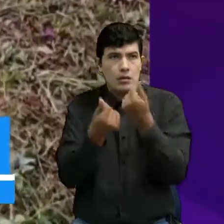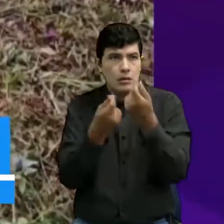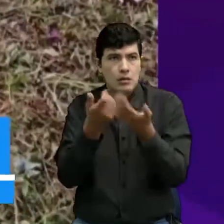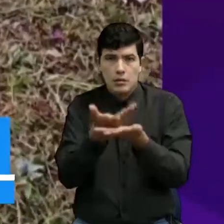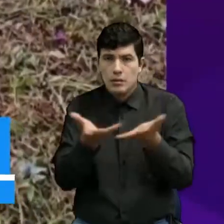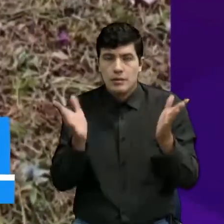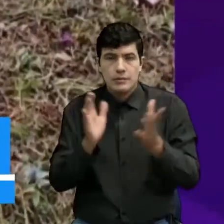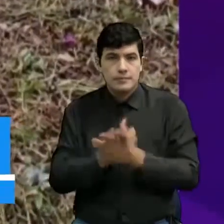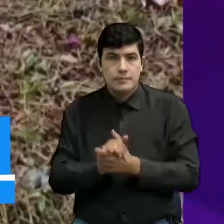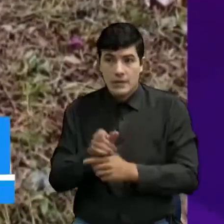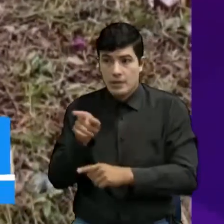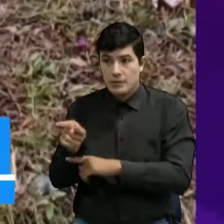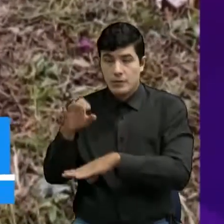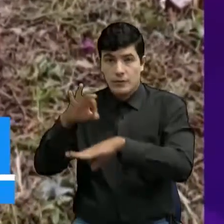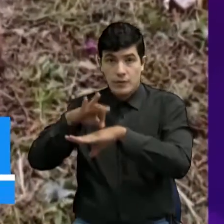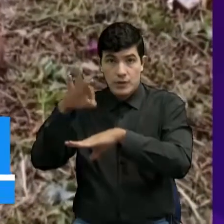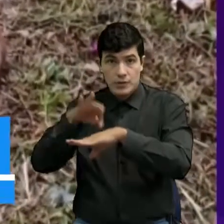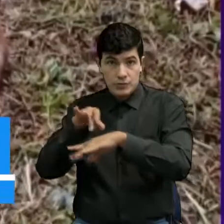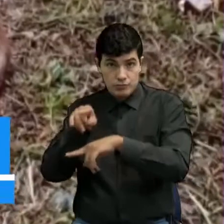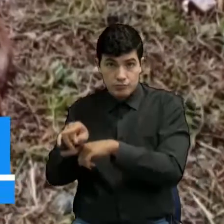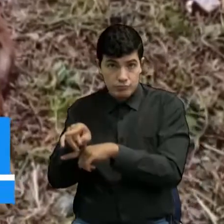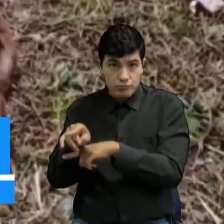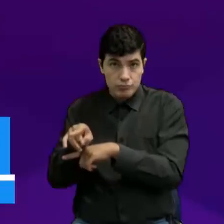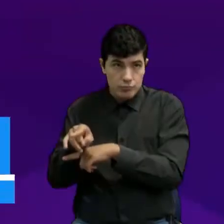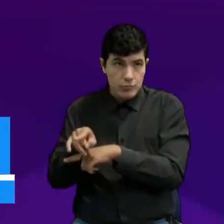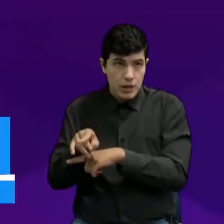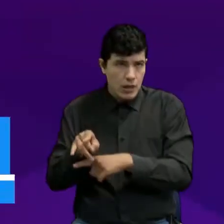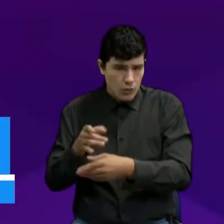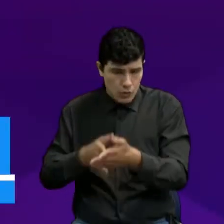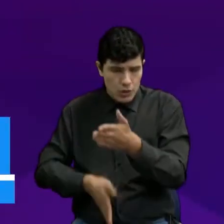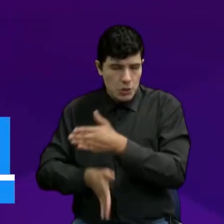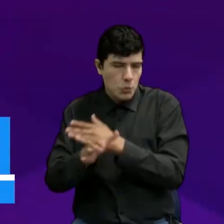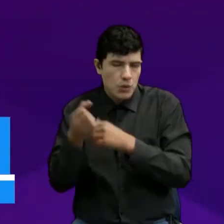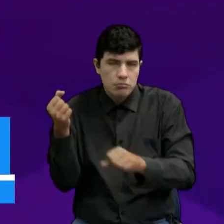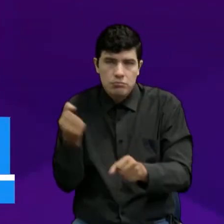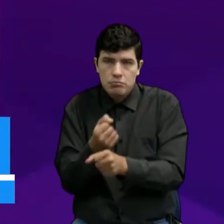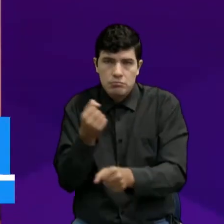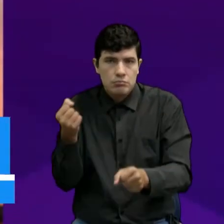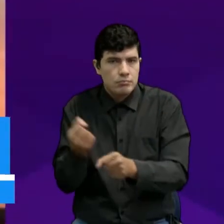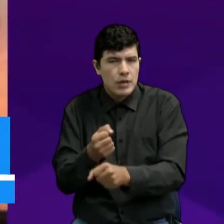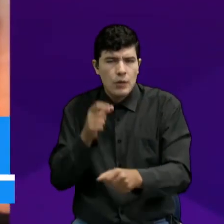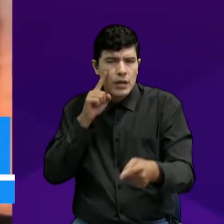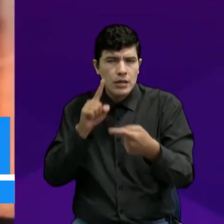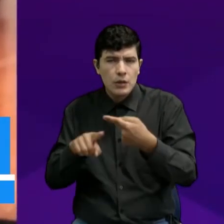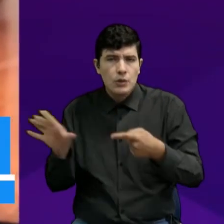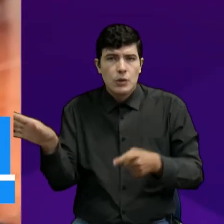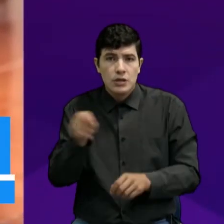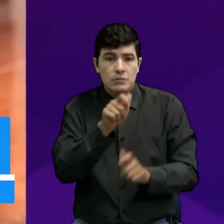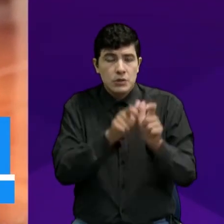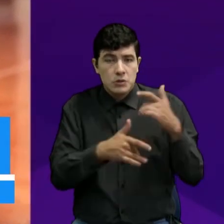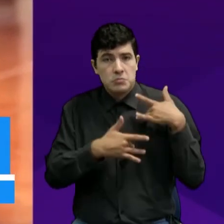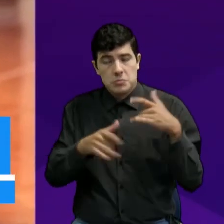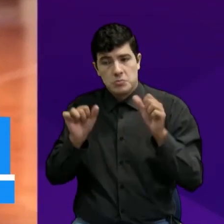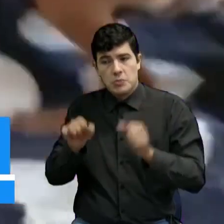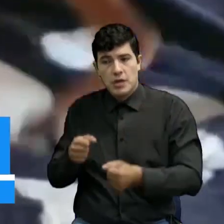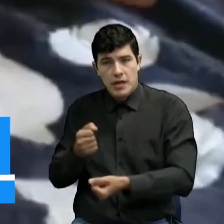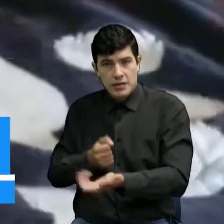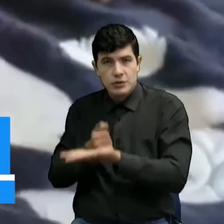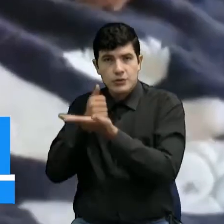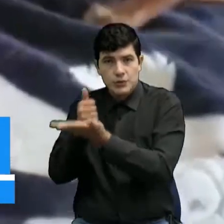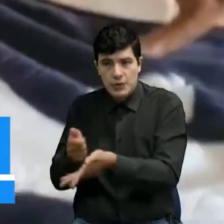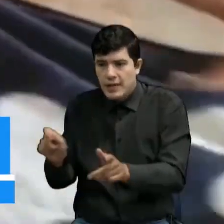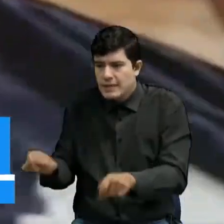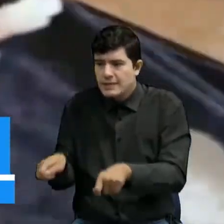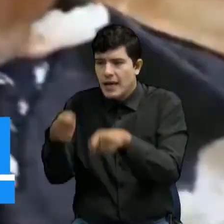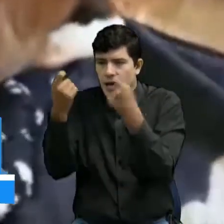La fundación Sin Ánimo de Lucro continuará en su labor social donde todos podemos hacer nuestro gran aporte para salvar y restaurar